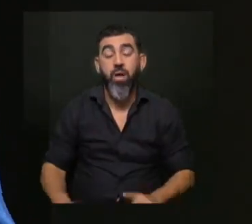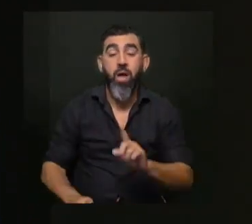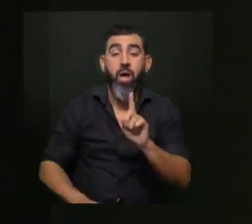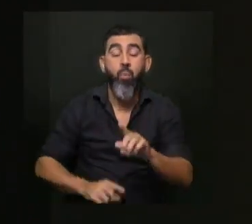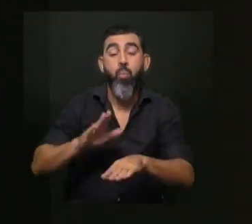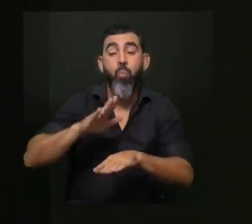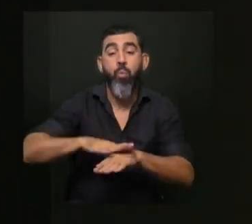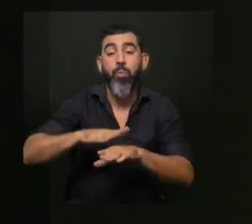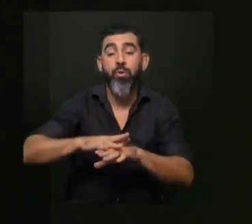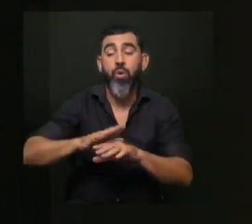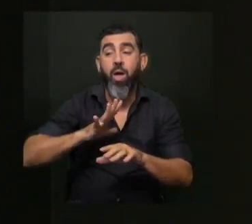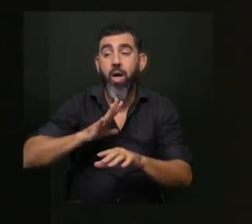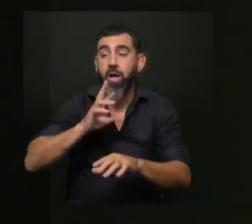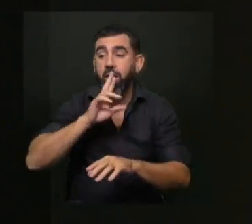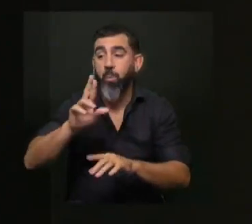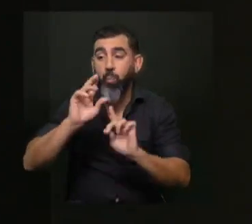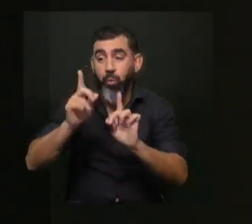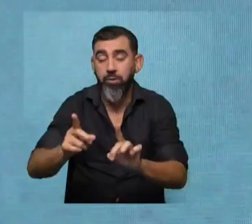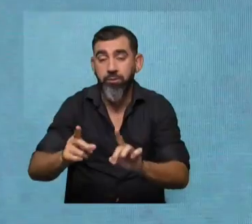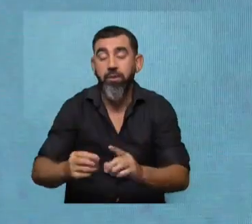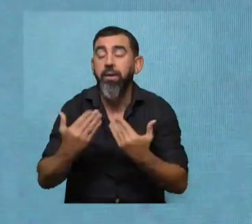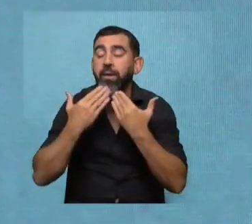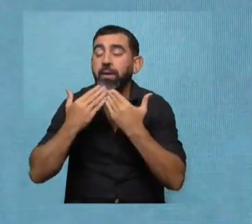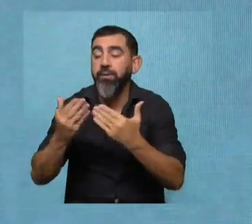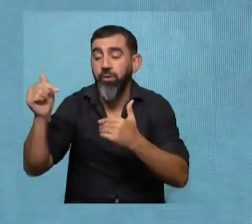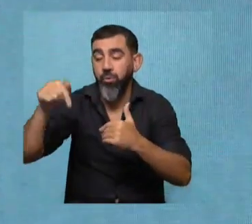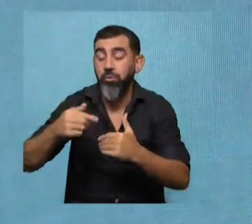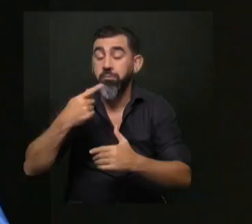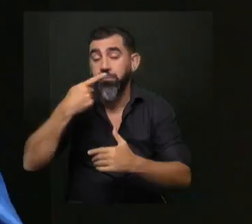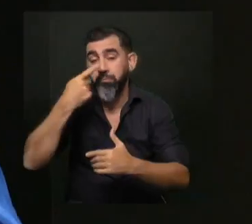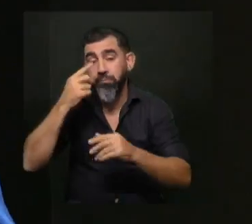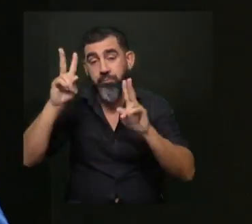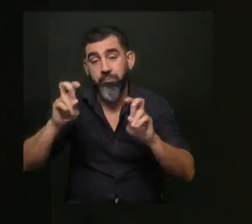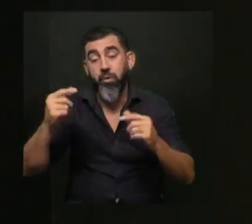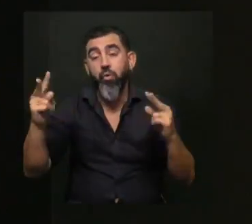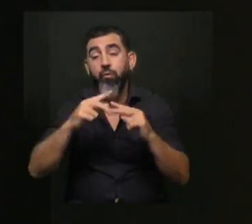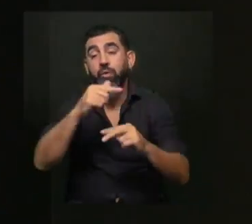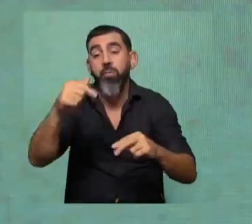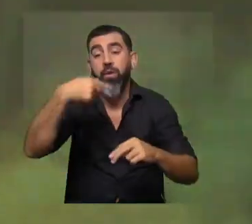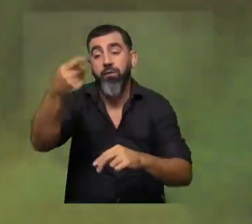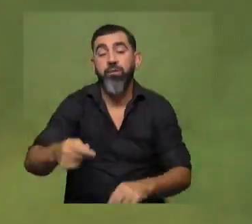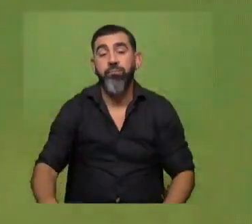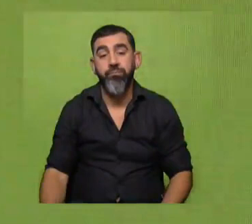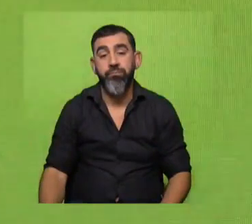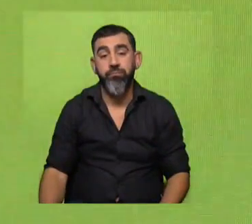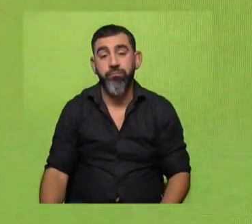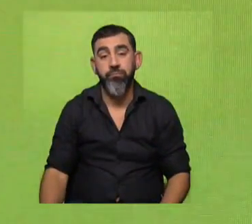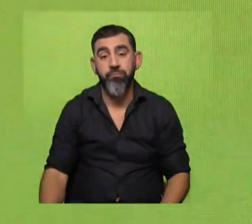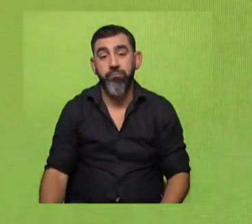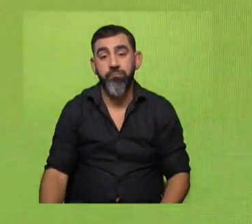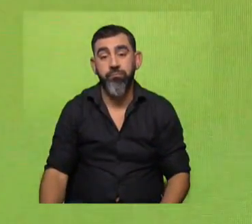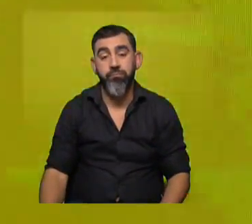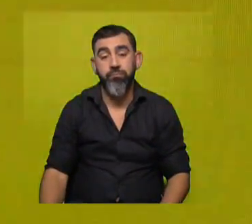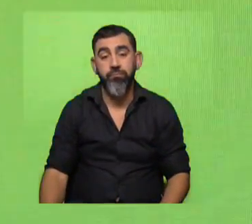a una respuesta. Alexandra, gracias por hoy. Muy interesante. Hasta la semana que viene. Y nosotros seguimos,